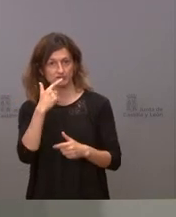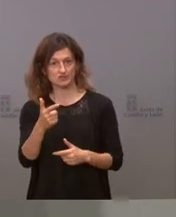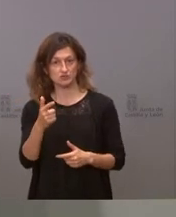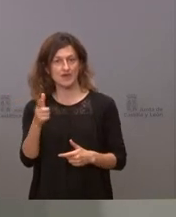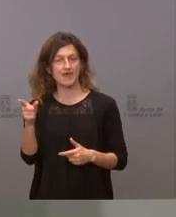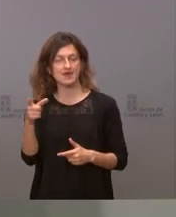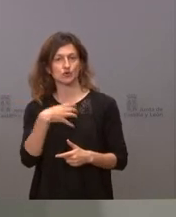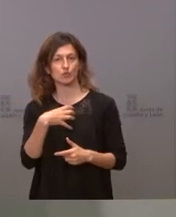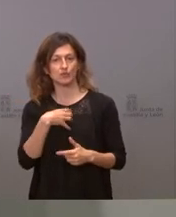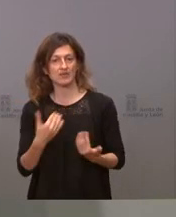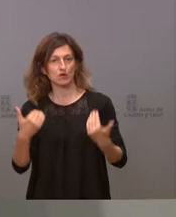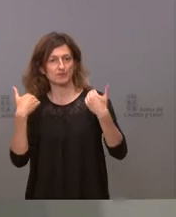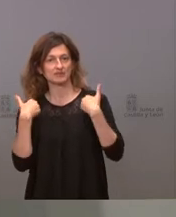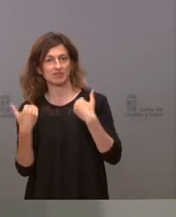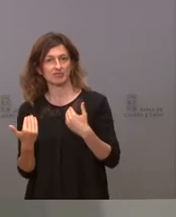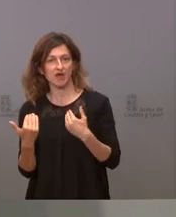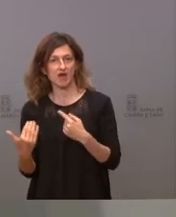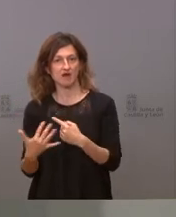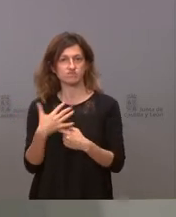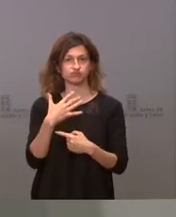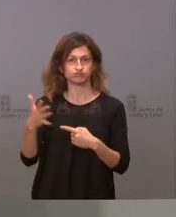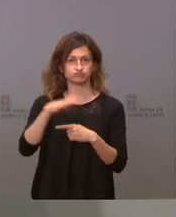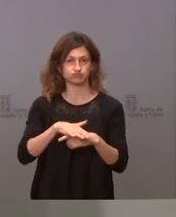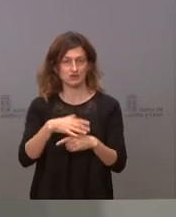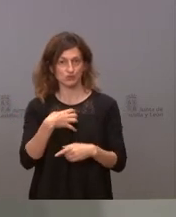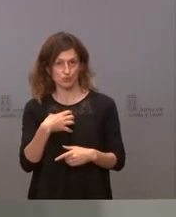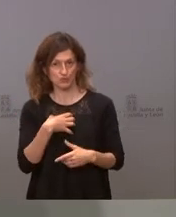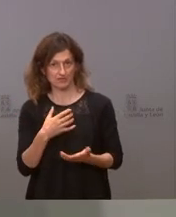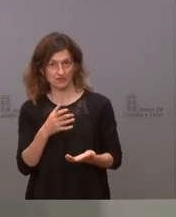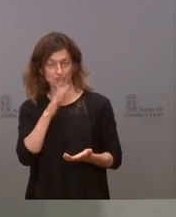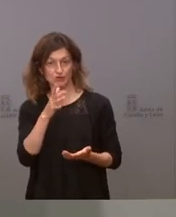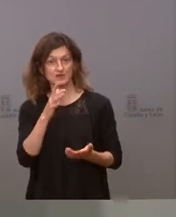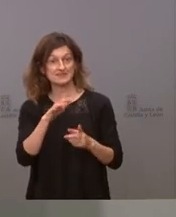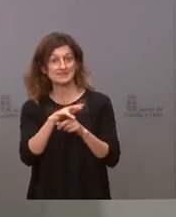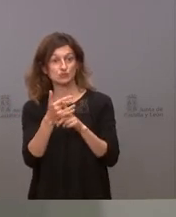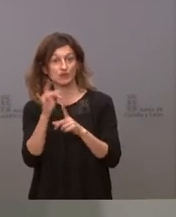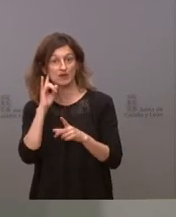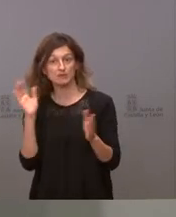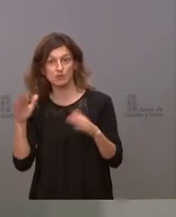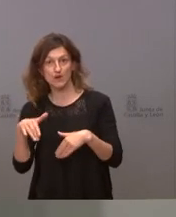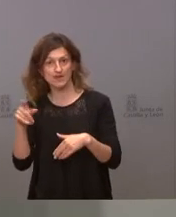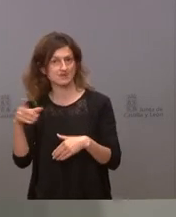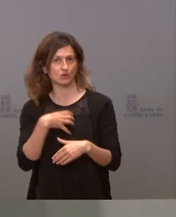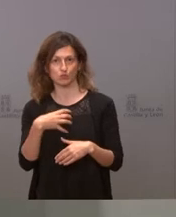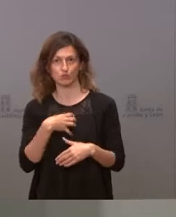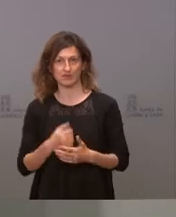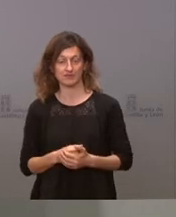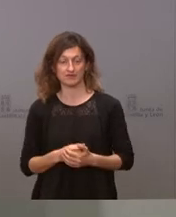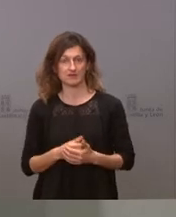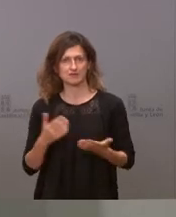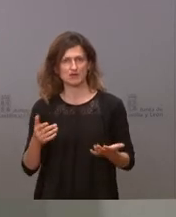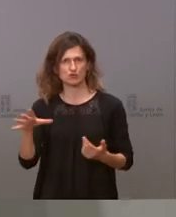invadir las competencias de las comunidades autónomas si no se está en estado de alarma pero lo que empieza a ser poco